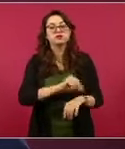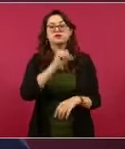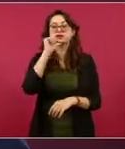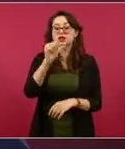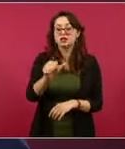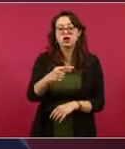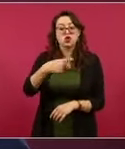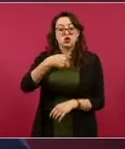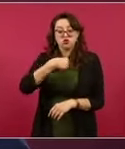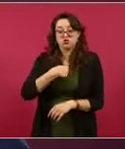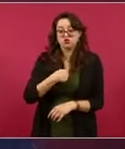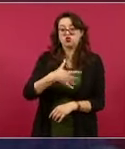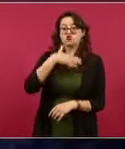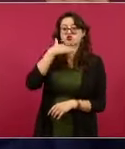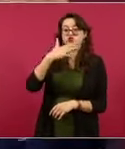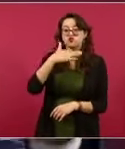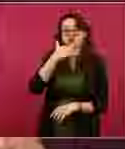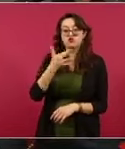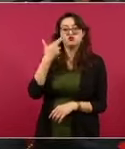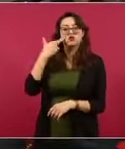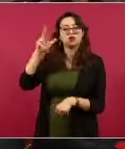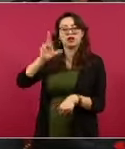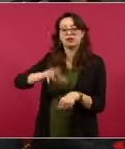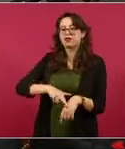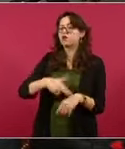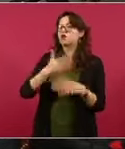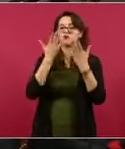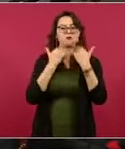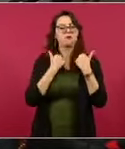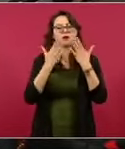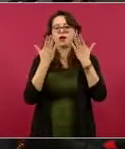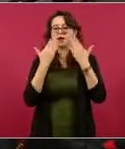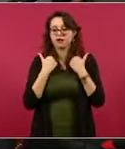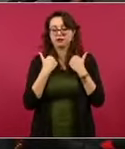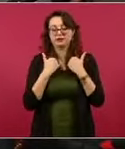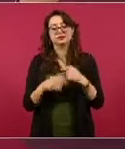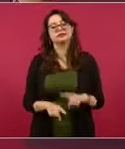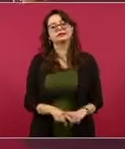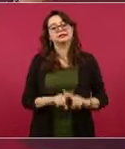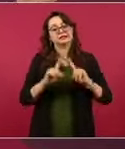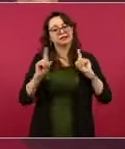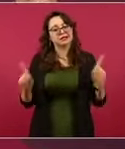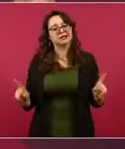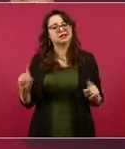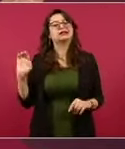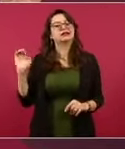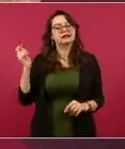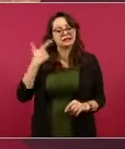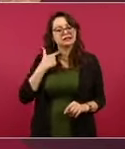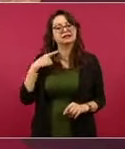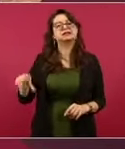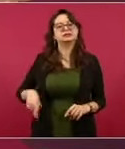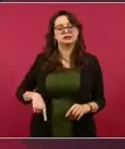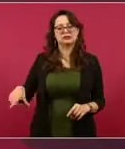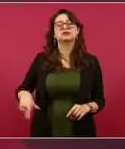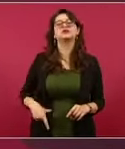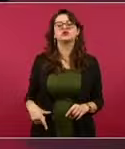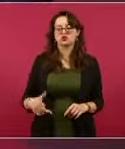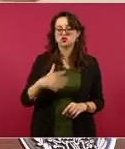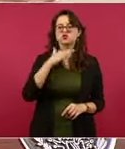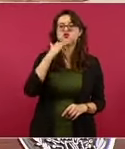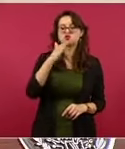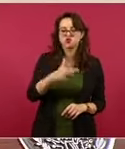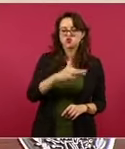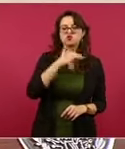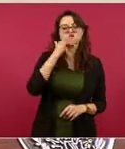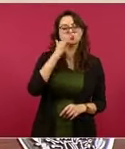rateros, a diferencia de los gobiernos anteriores, en donde lo que